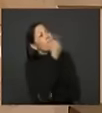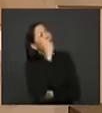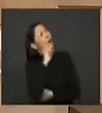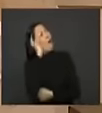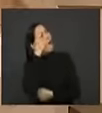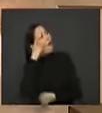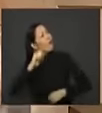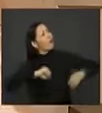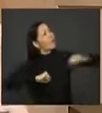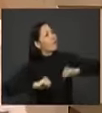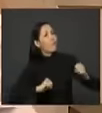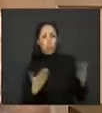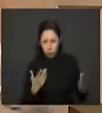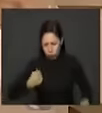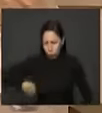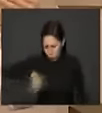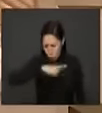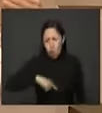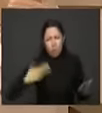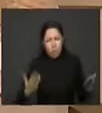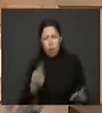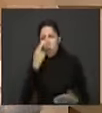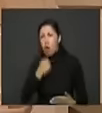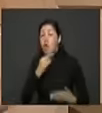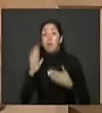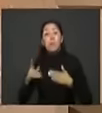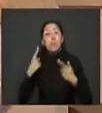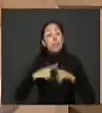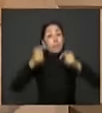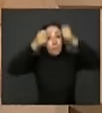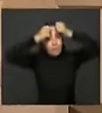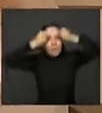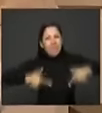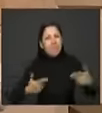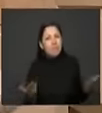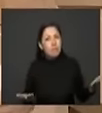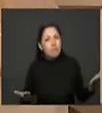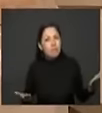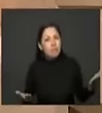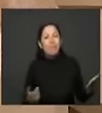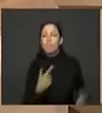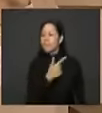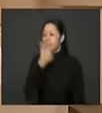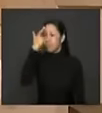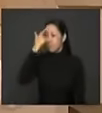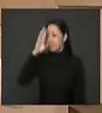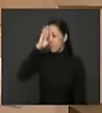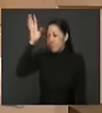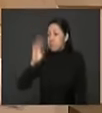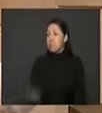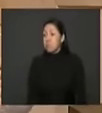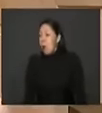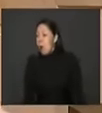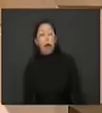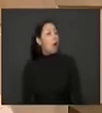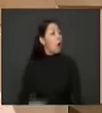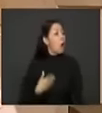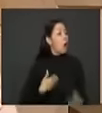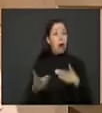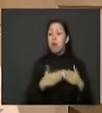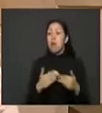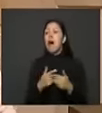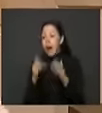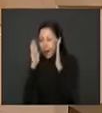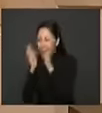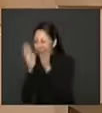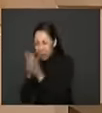Compromiso con la paz lo hay todo. Pero el Estado colombiano está acostumbrado a operar sin tener en cuenta la mitad